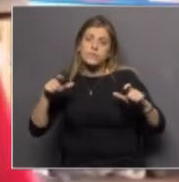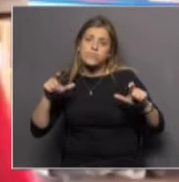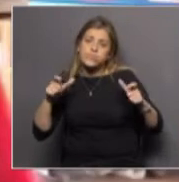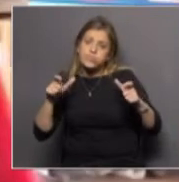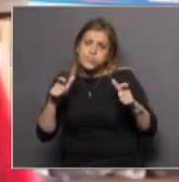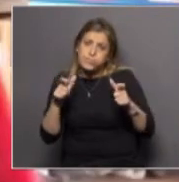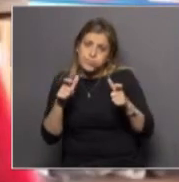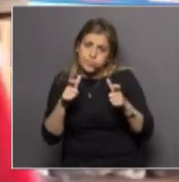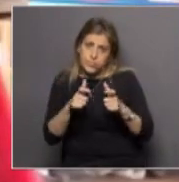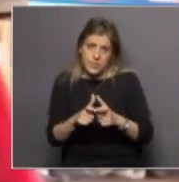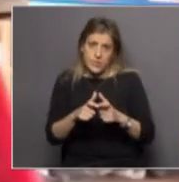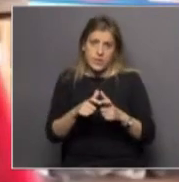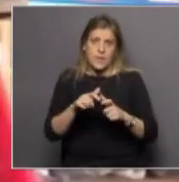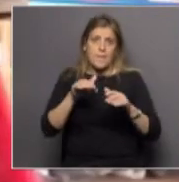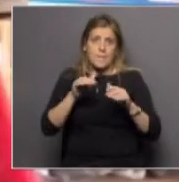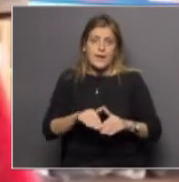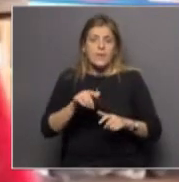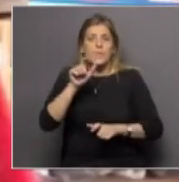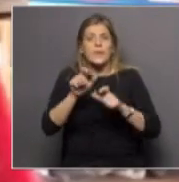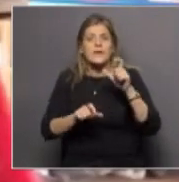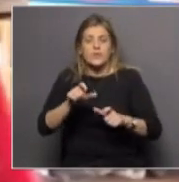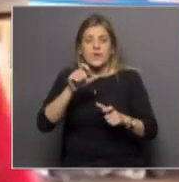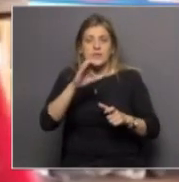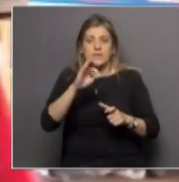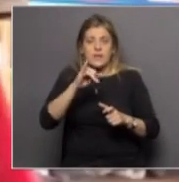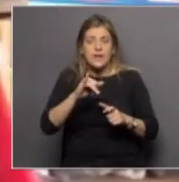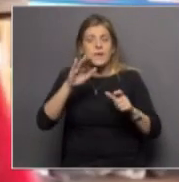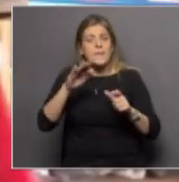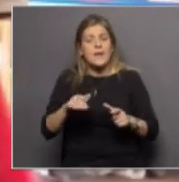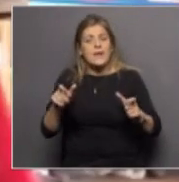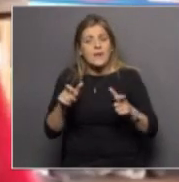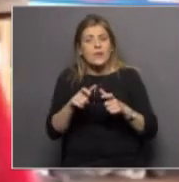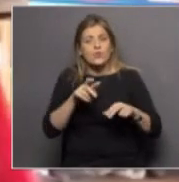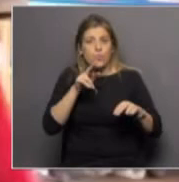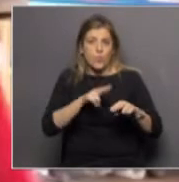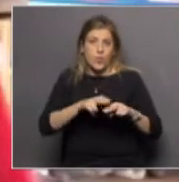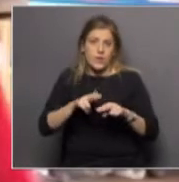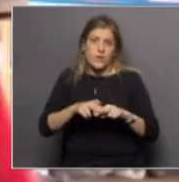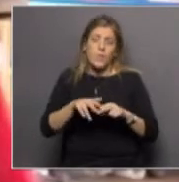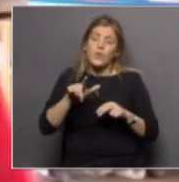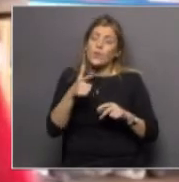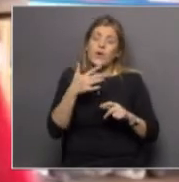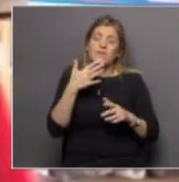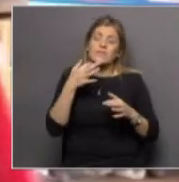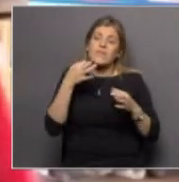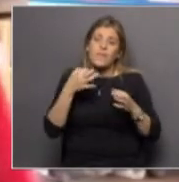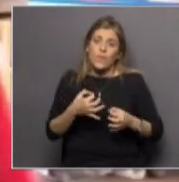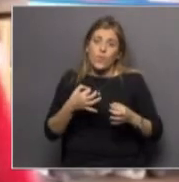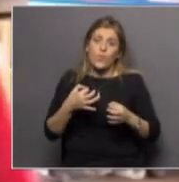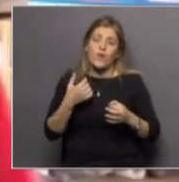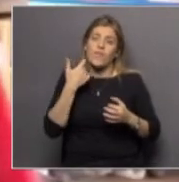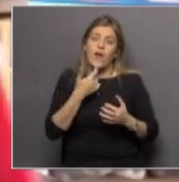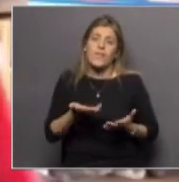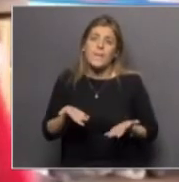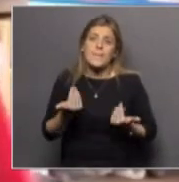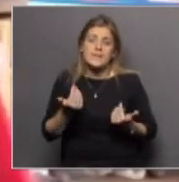descenso de ingresos a CTI y también de muertes pero sin la certeza suficiente aún